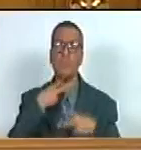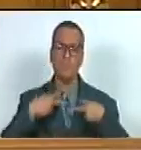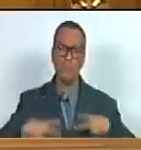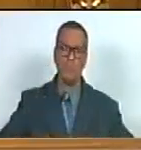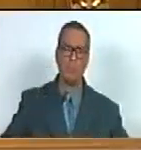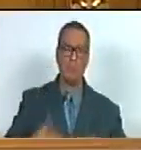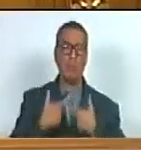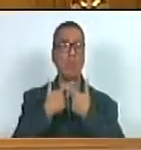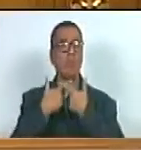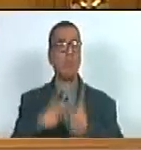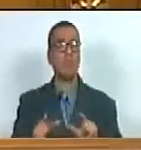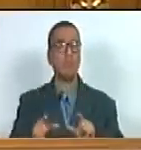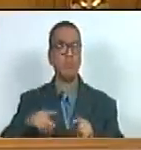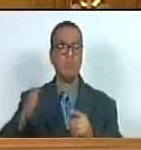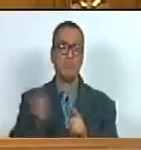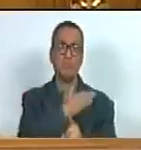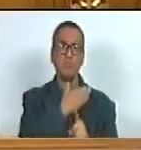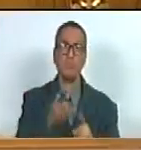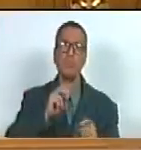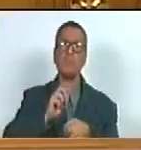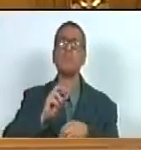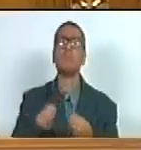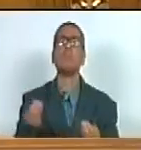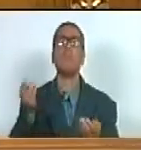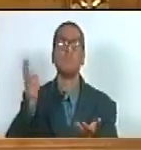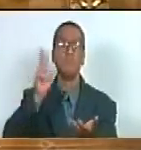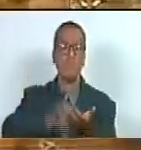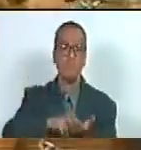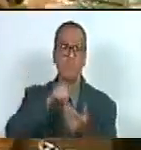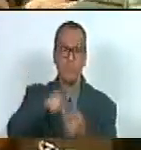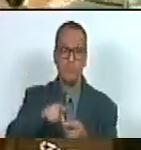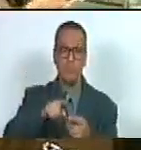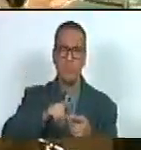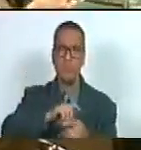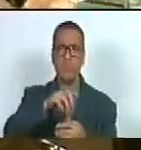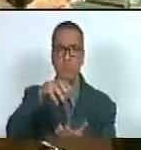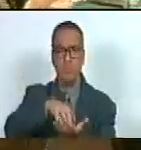violencia que aprobamos por unanimidad también en este parlamento